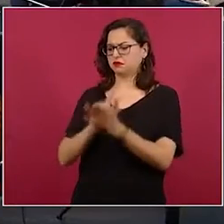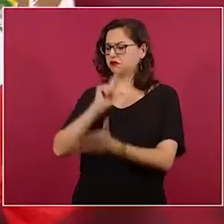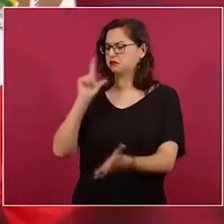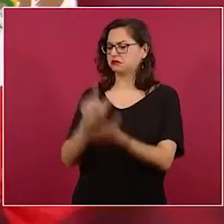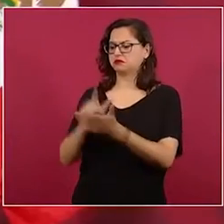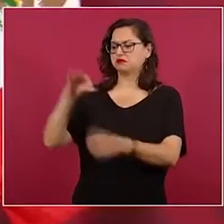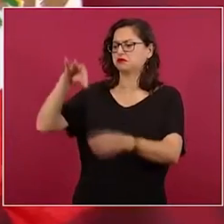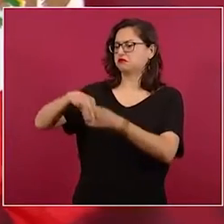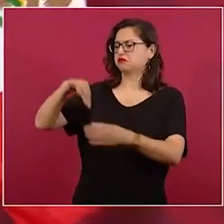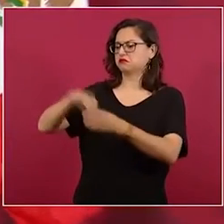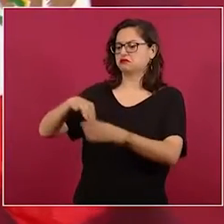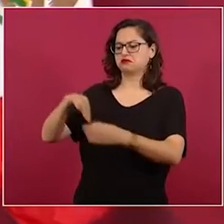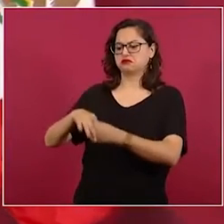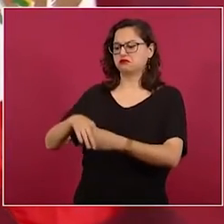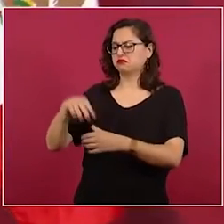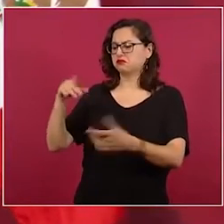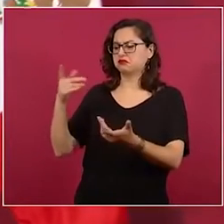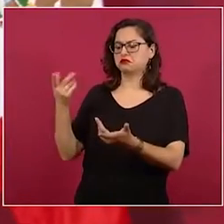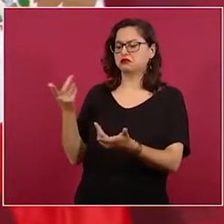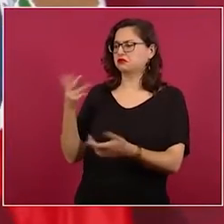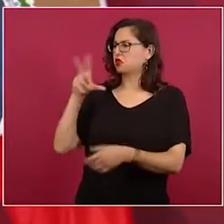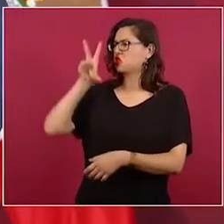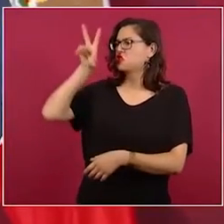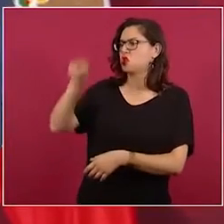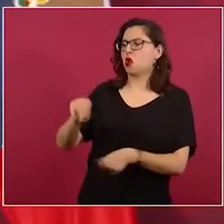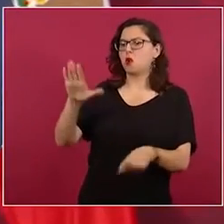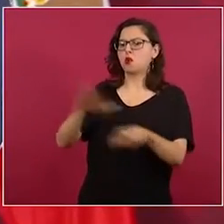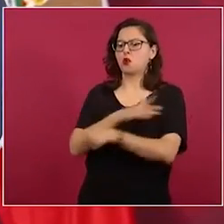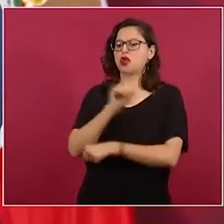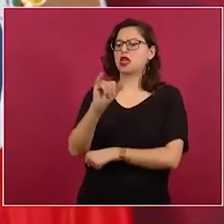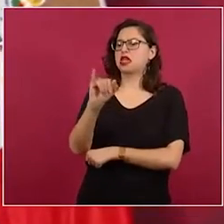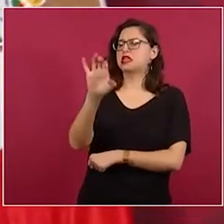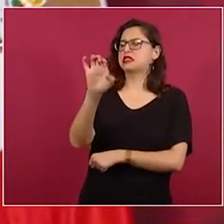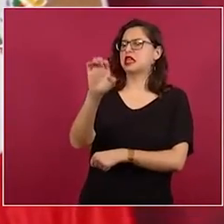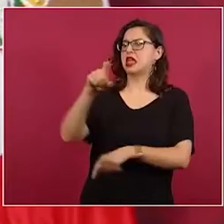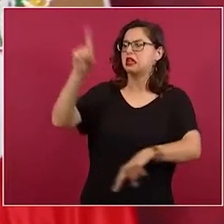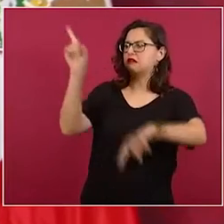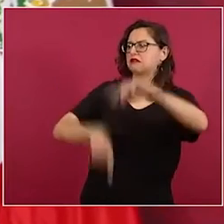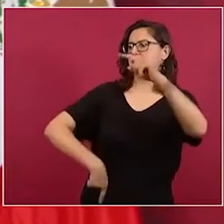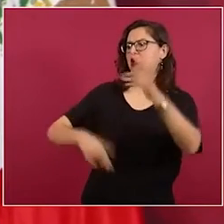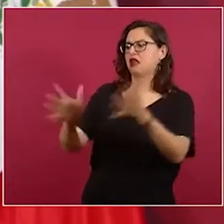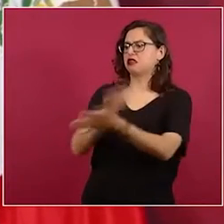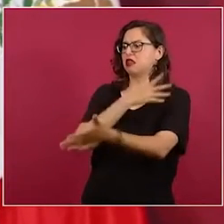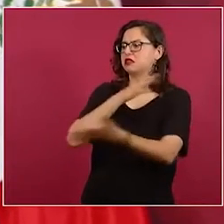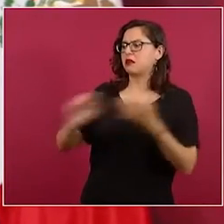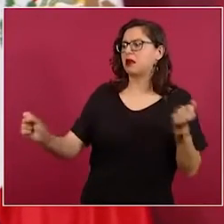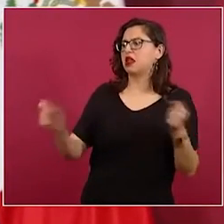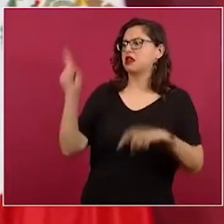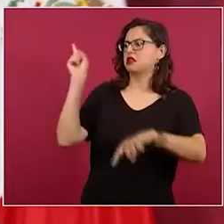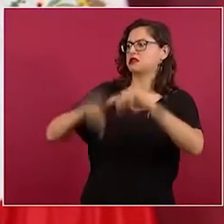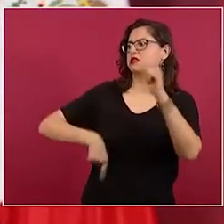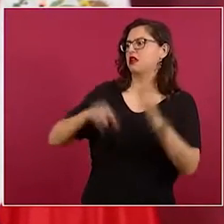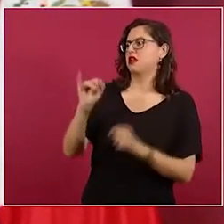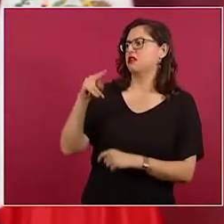porque quieren desaparecer al INE, pues no es cierto,